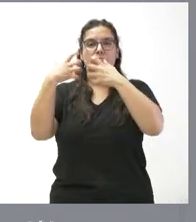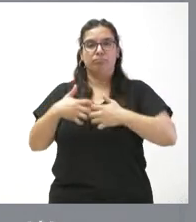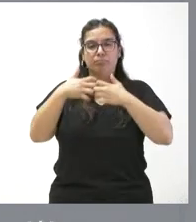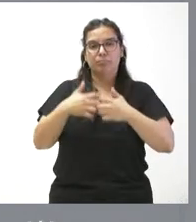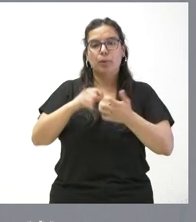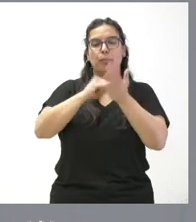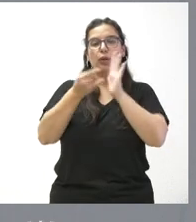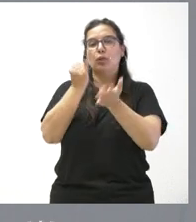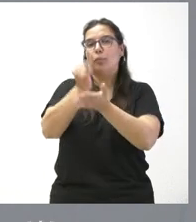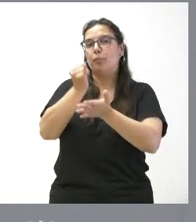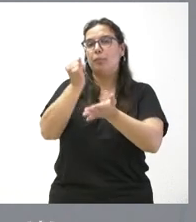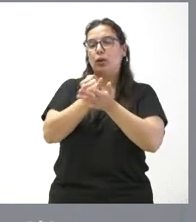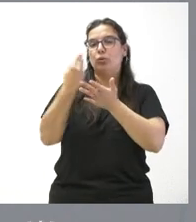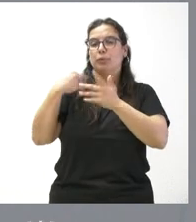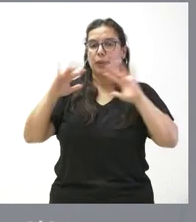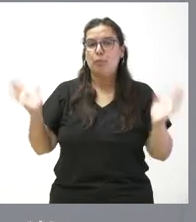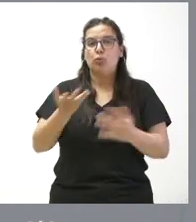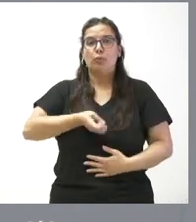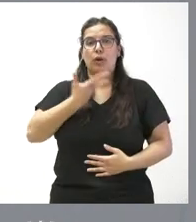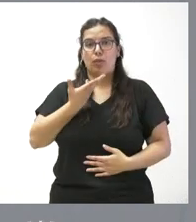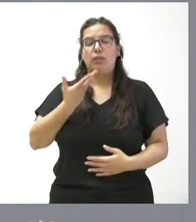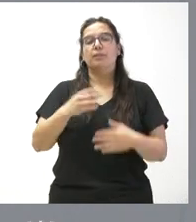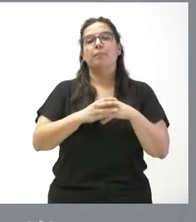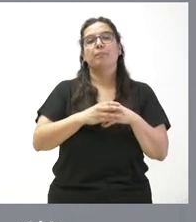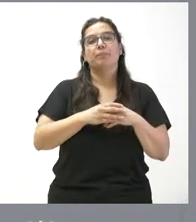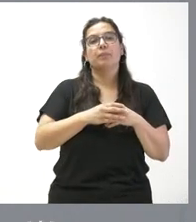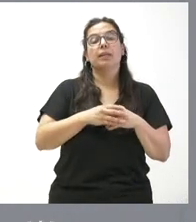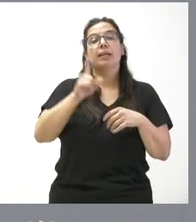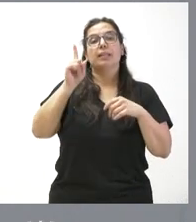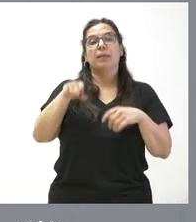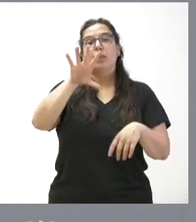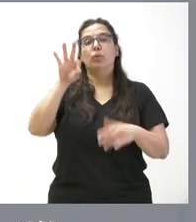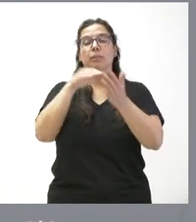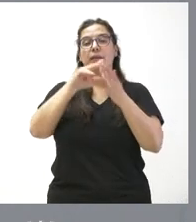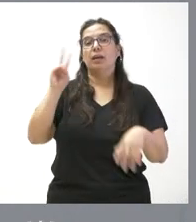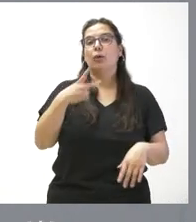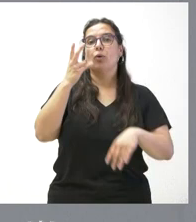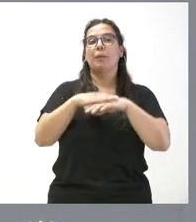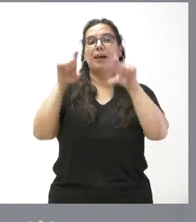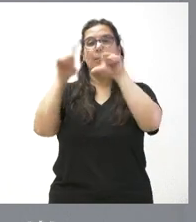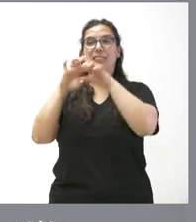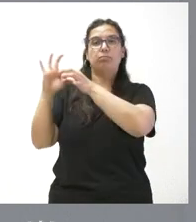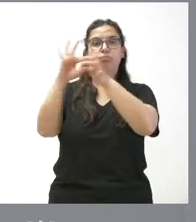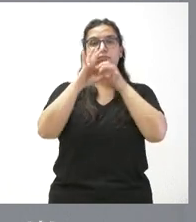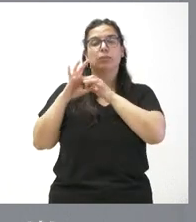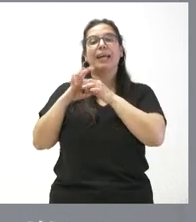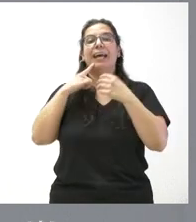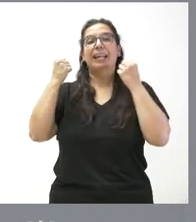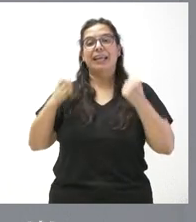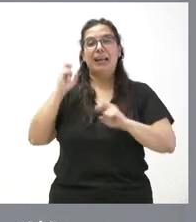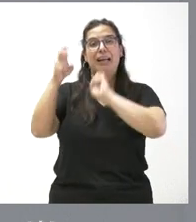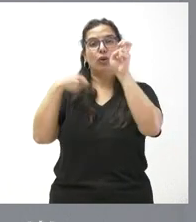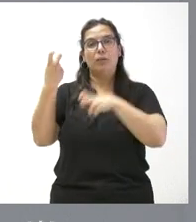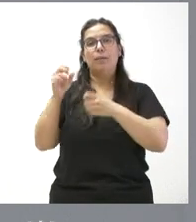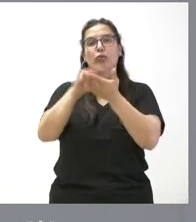impulso de las vocaciones STEM en el sector de bienes de equipo. Y 50.000 euros para el cluster de energías renovables y soluciones energéticas